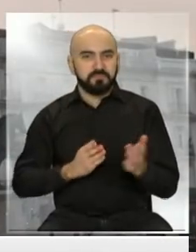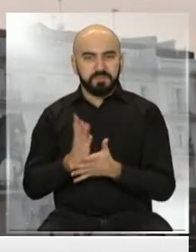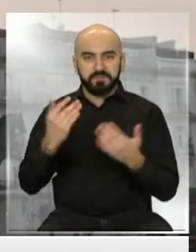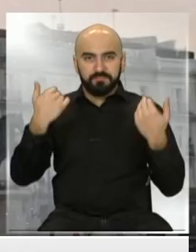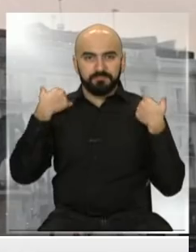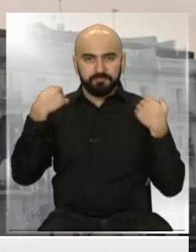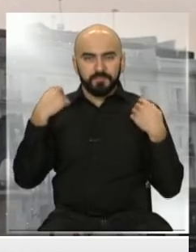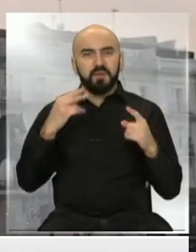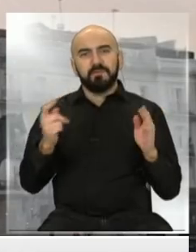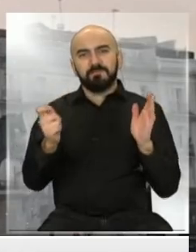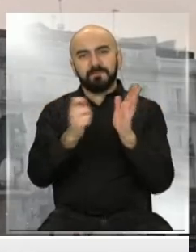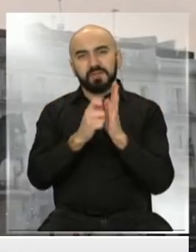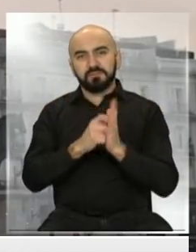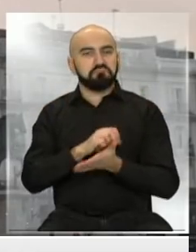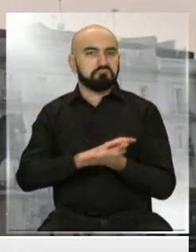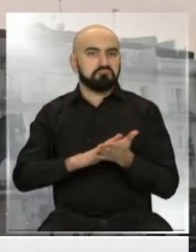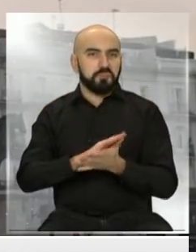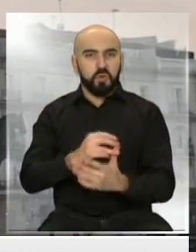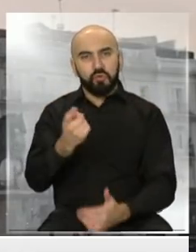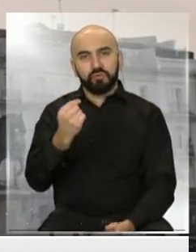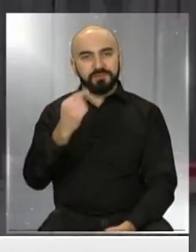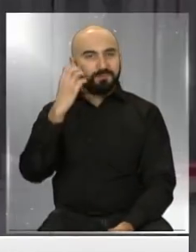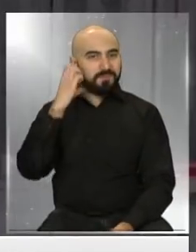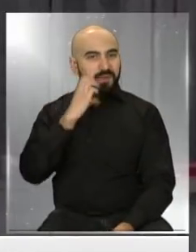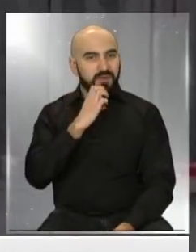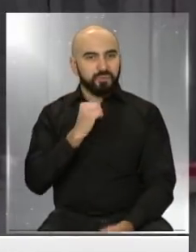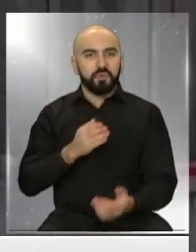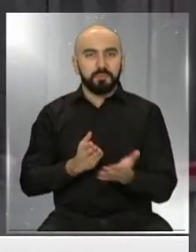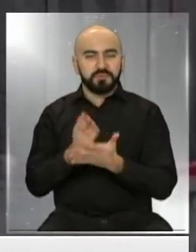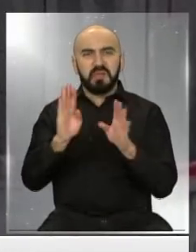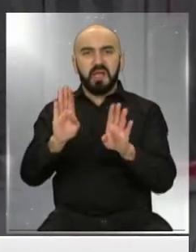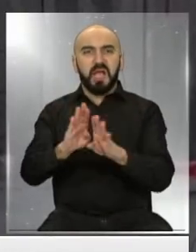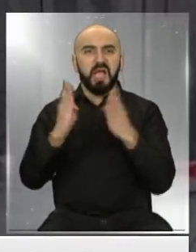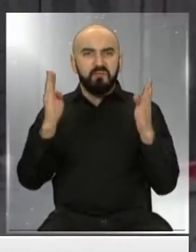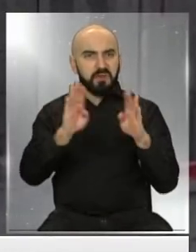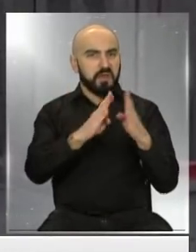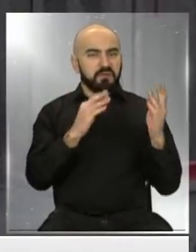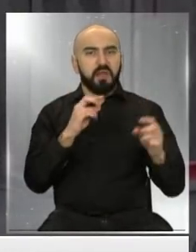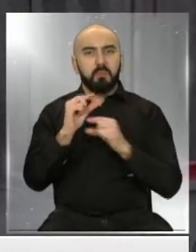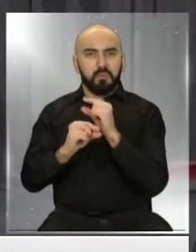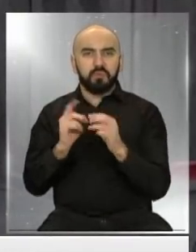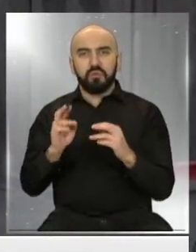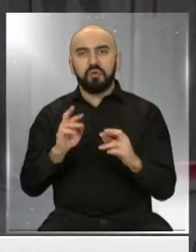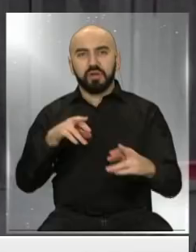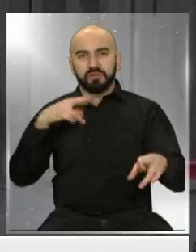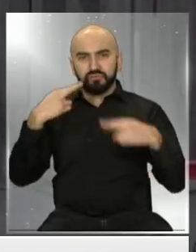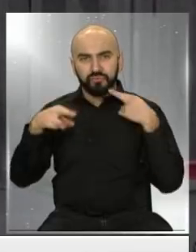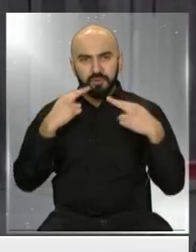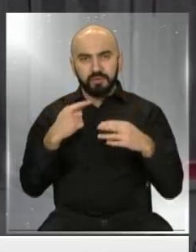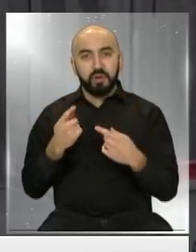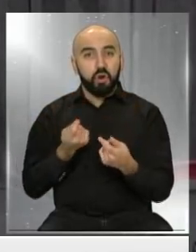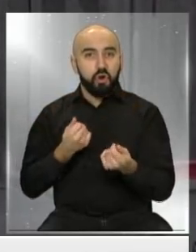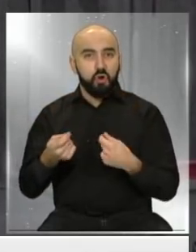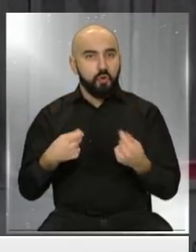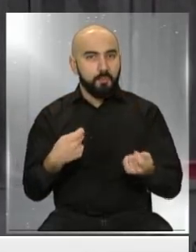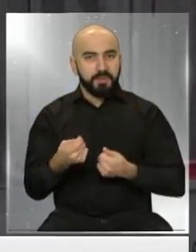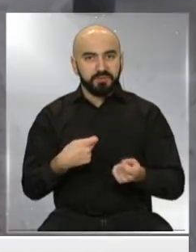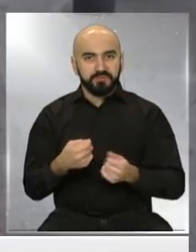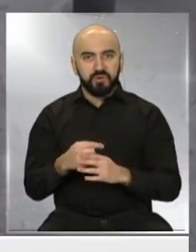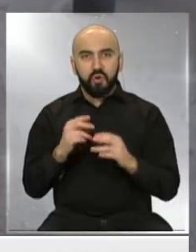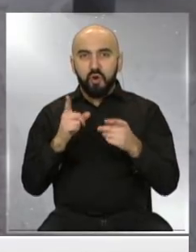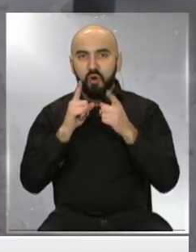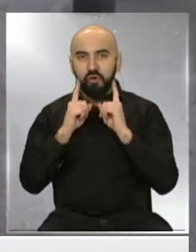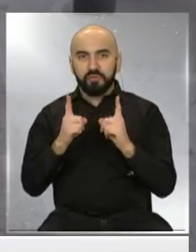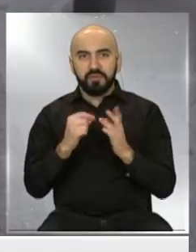un poco de fecha, por ejemplo, el 11 de mayo, van a comenzar a abrir progresivamente los restaurantes, los comercios, los hoteles y locales de